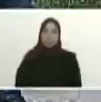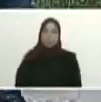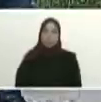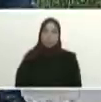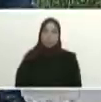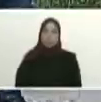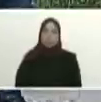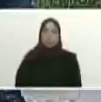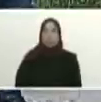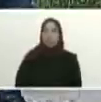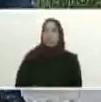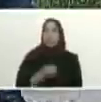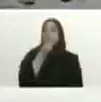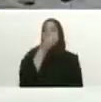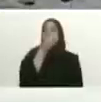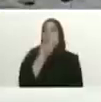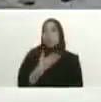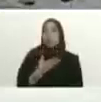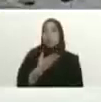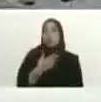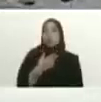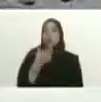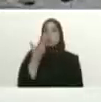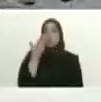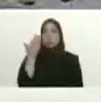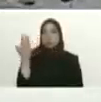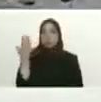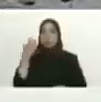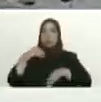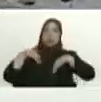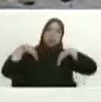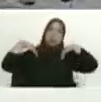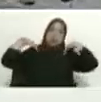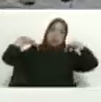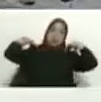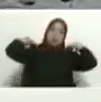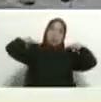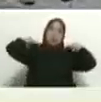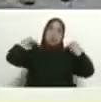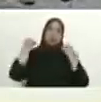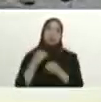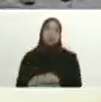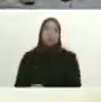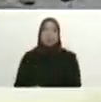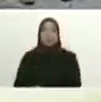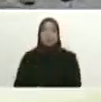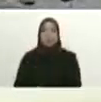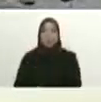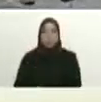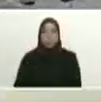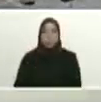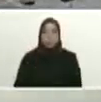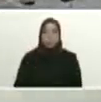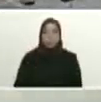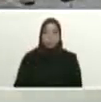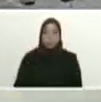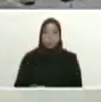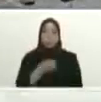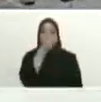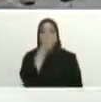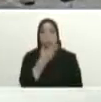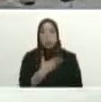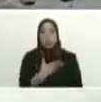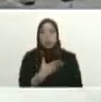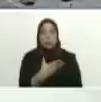bueno le ibas a dar la palabra a la jefa de calle Rosa creo que se llama me gustaría saber su reporte y bueno